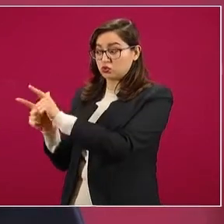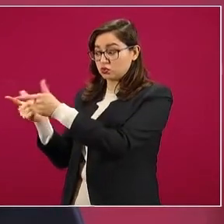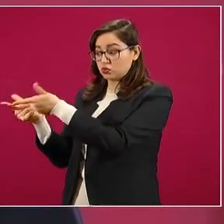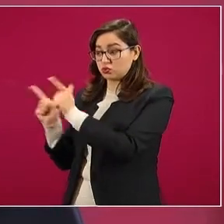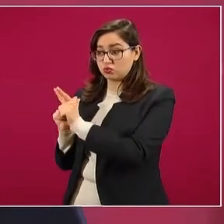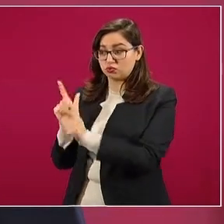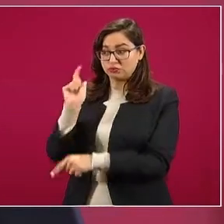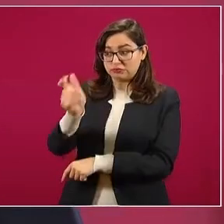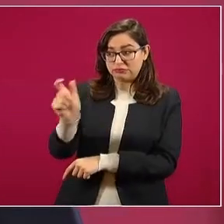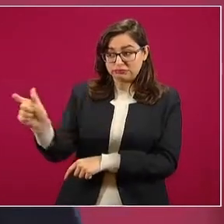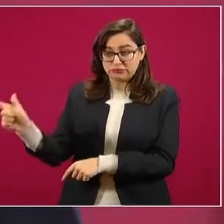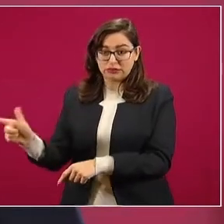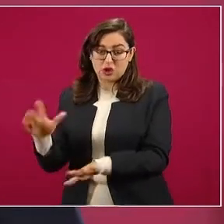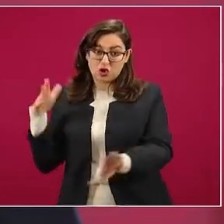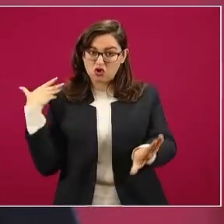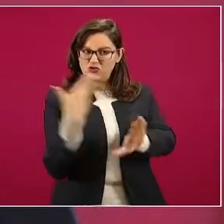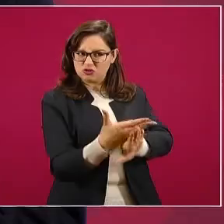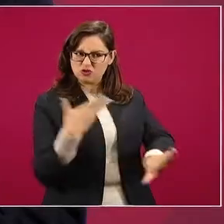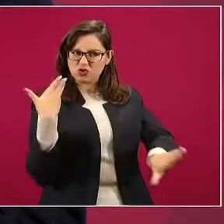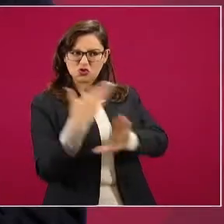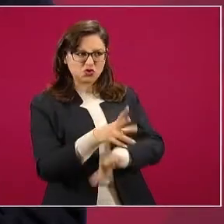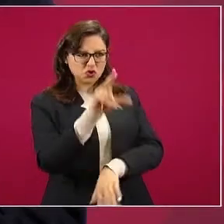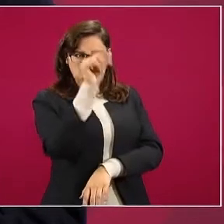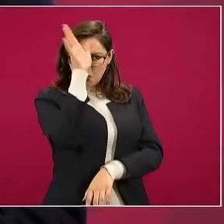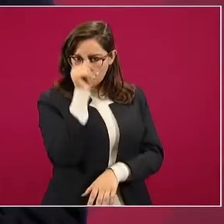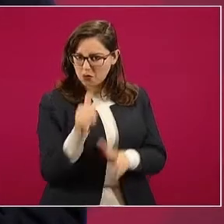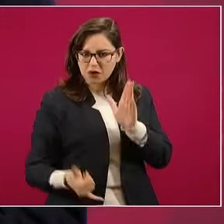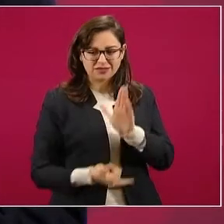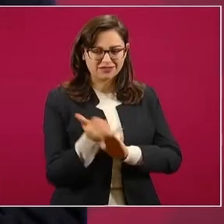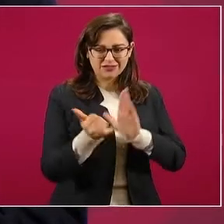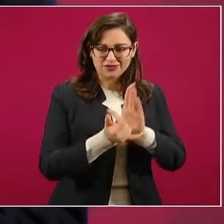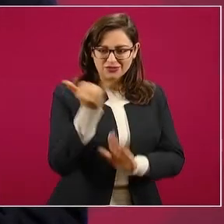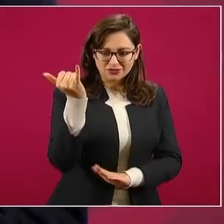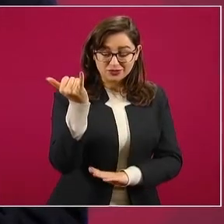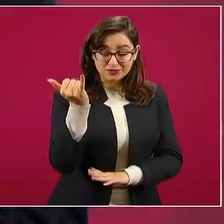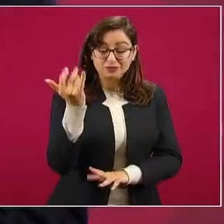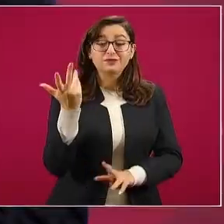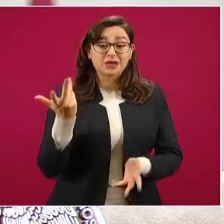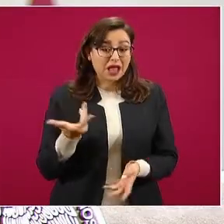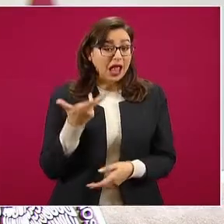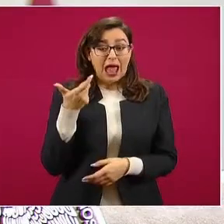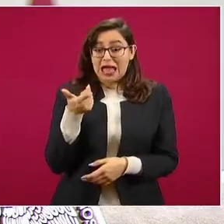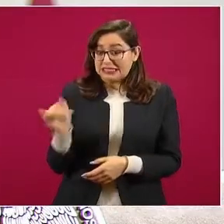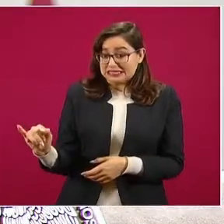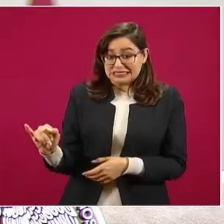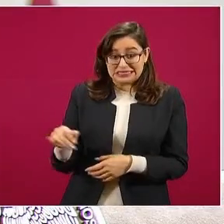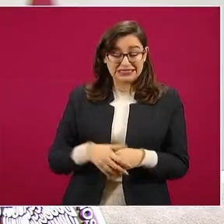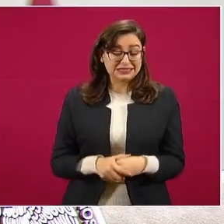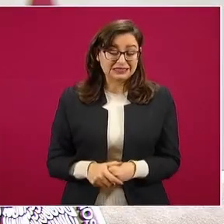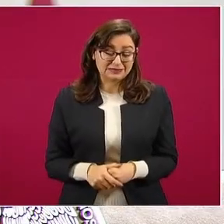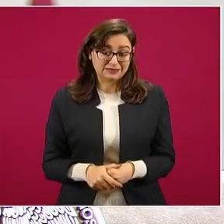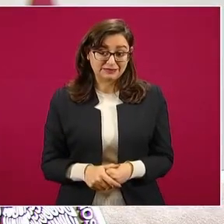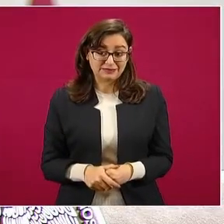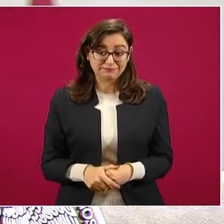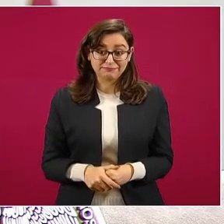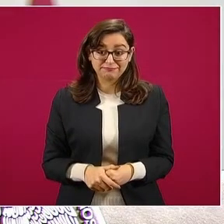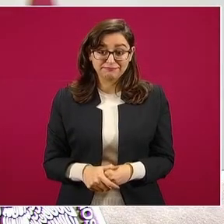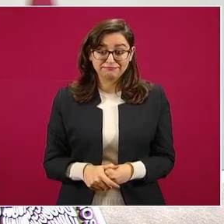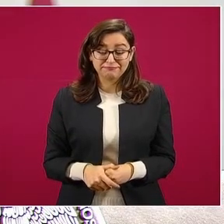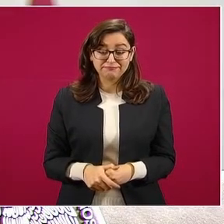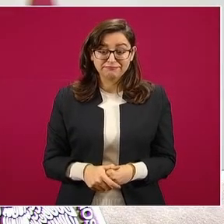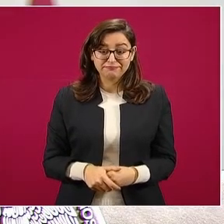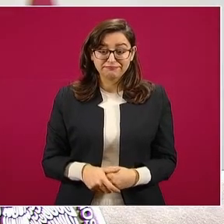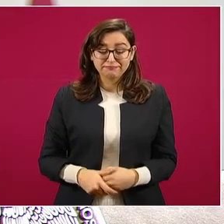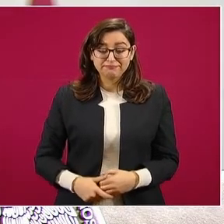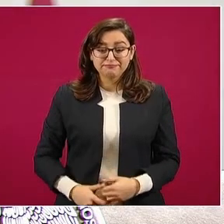oponerse a la construcción del Tren Maya o de nuestros proyectos.